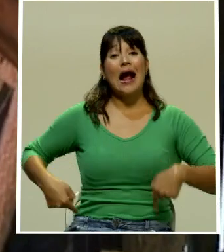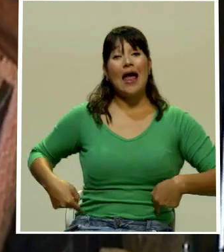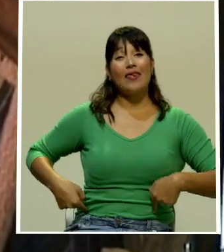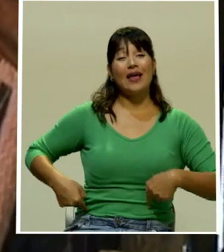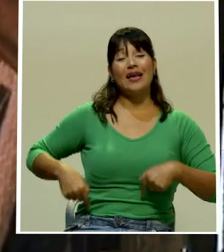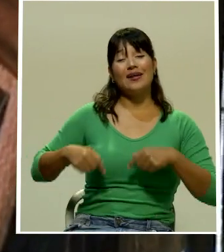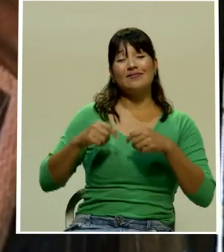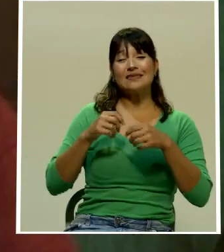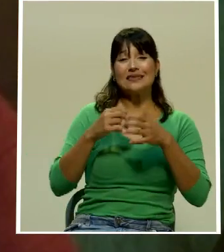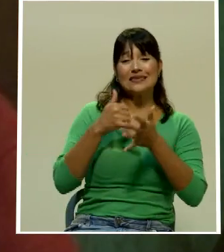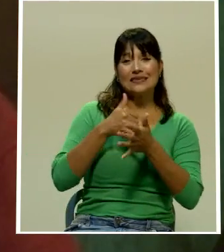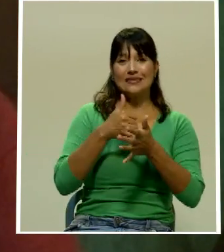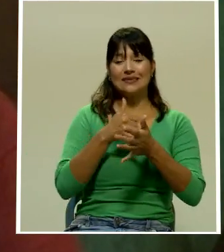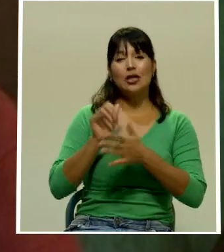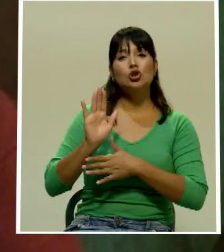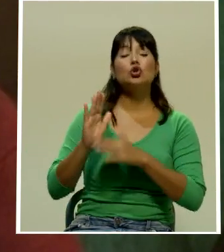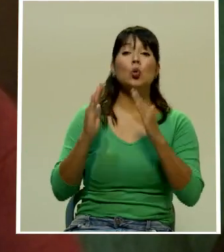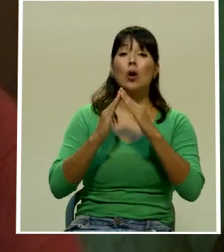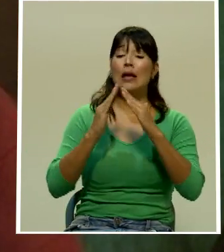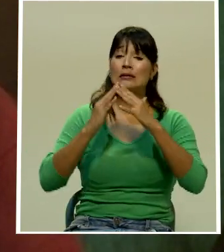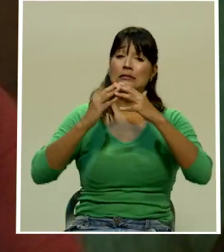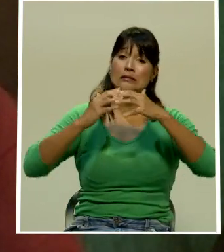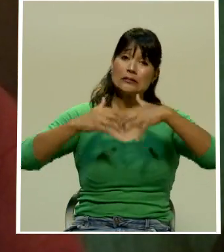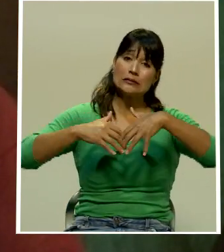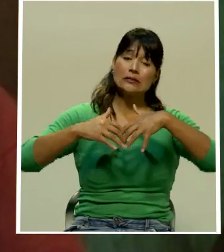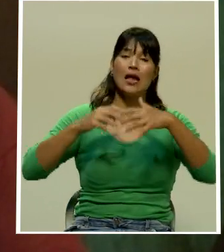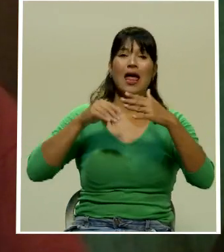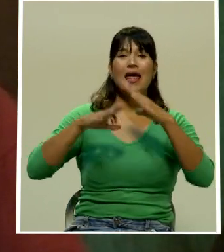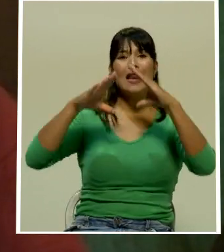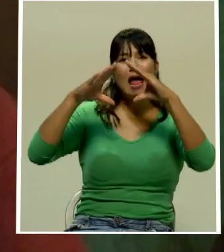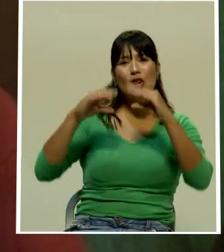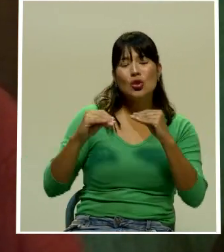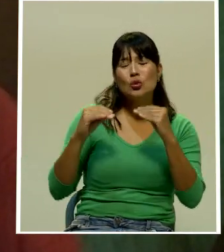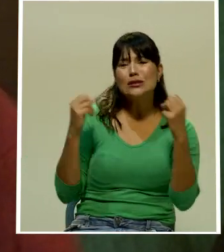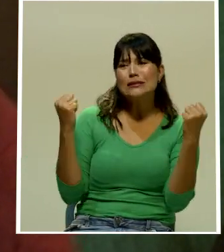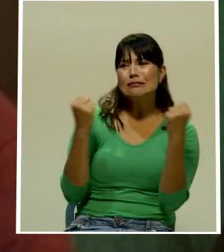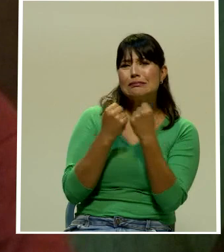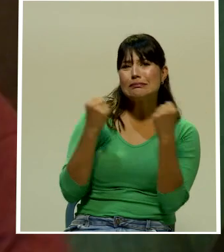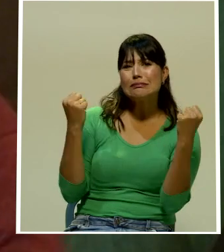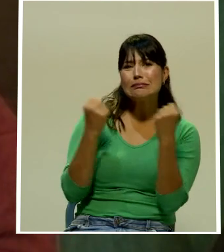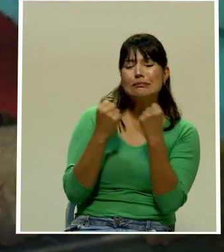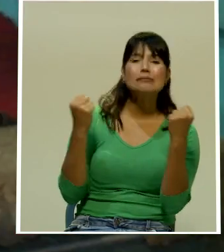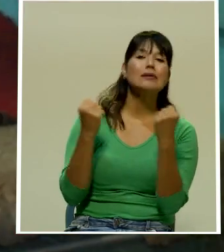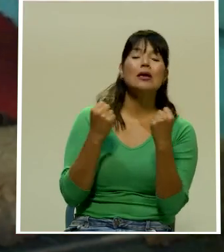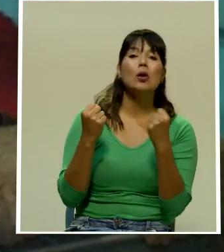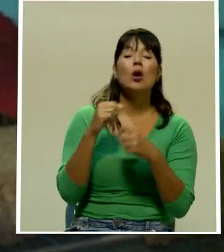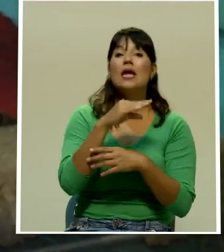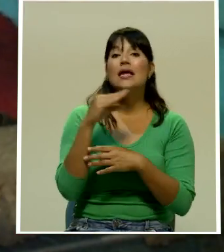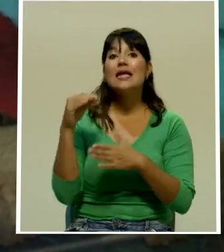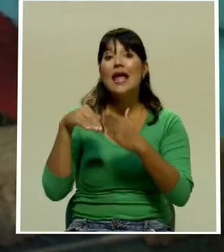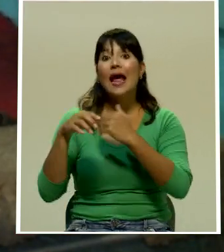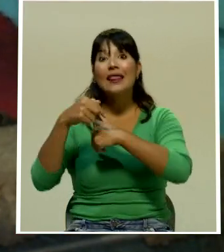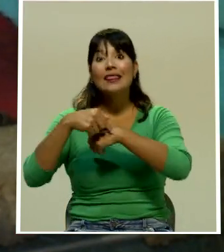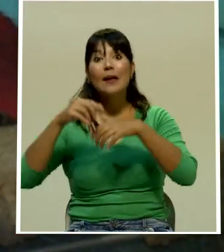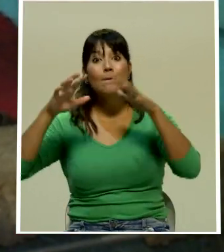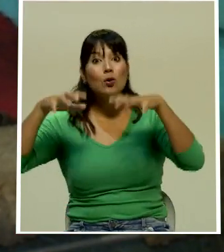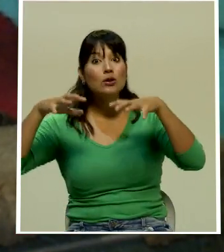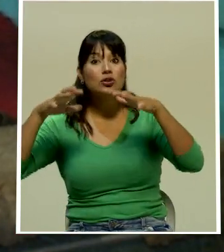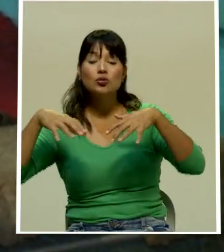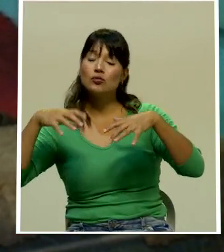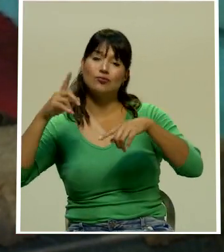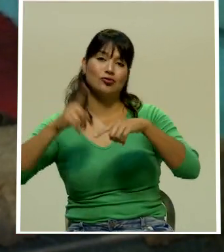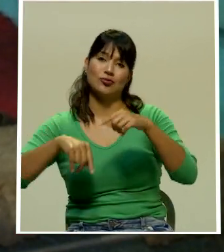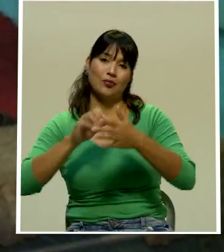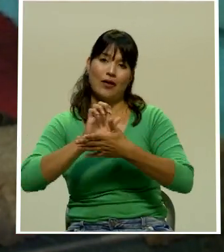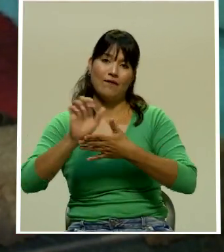prácticamente se cae a pedazos. Por las noches el frío traspasa las latas y madera. Y en tiempo de invierno es inevitable